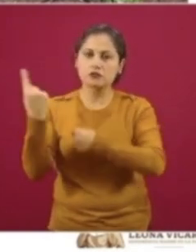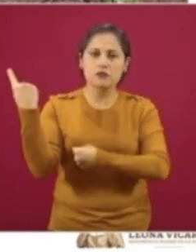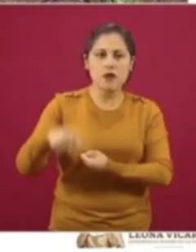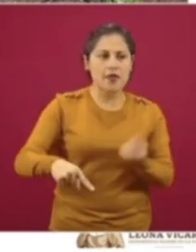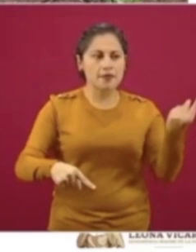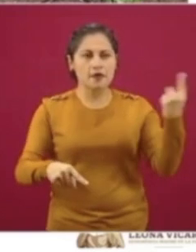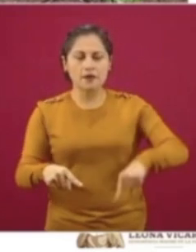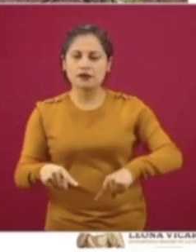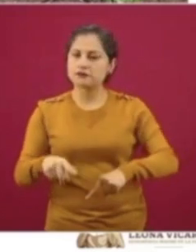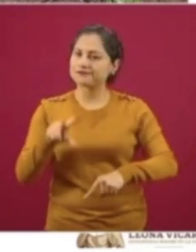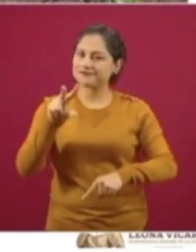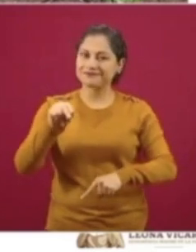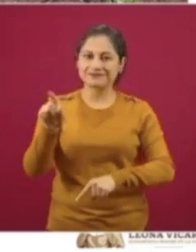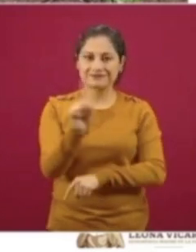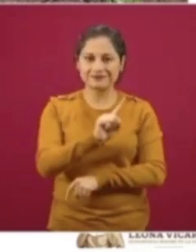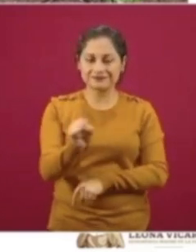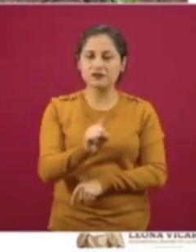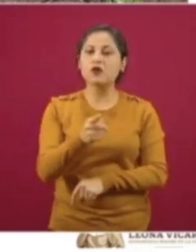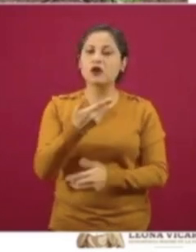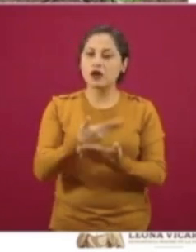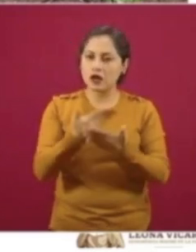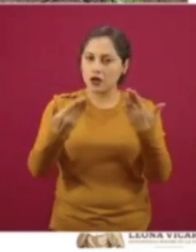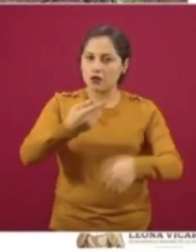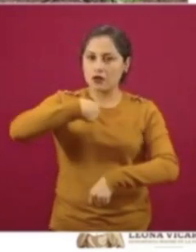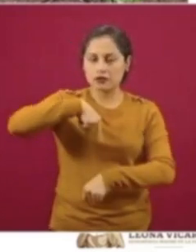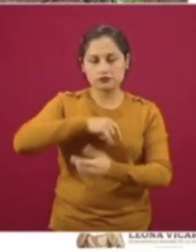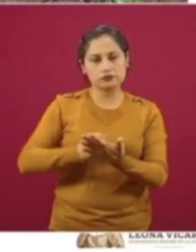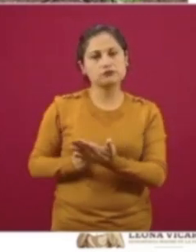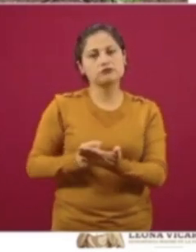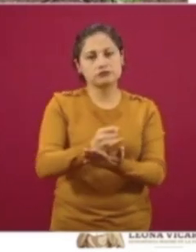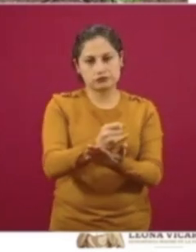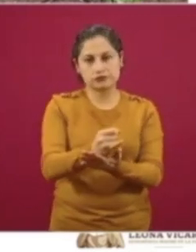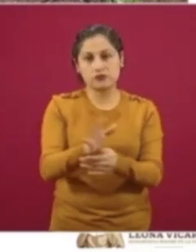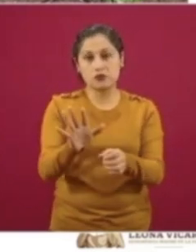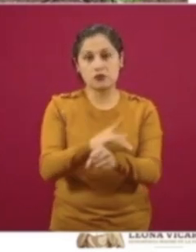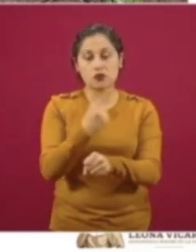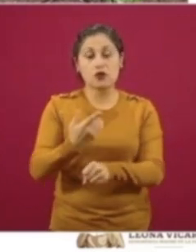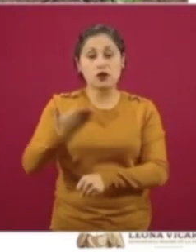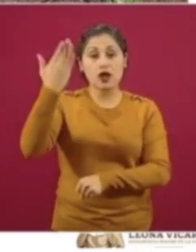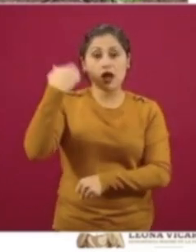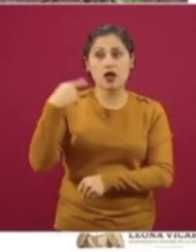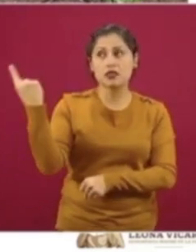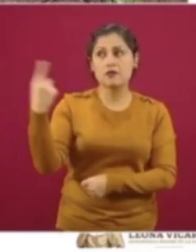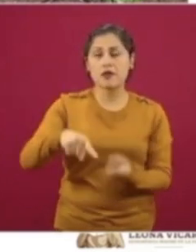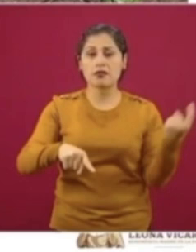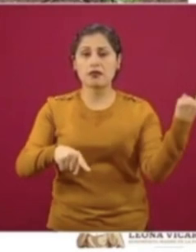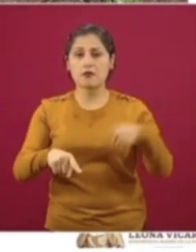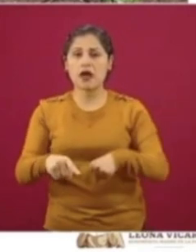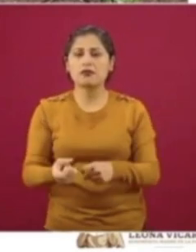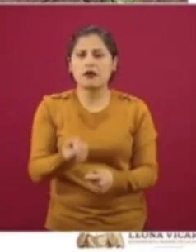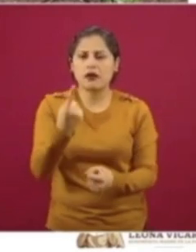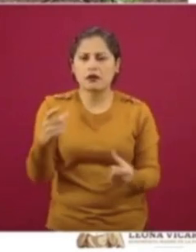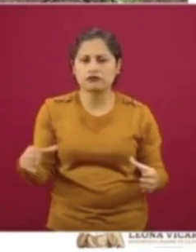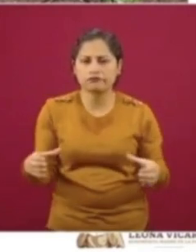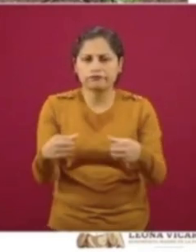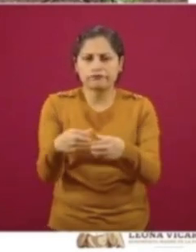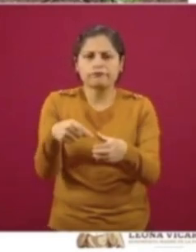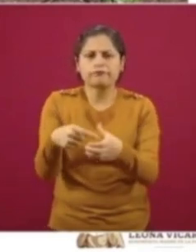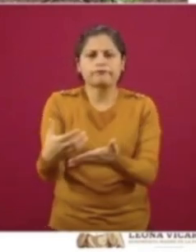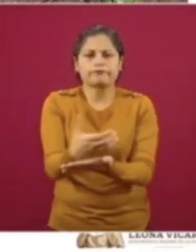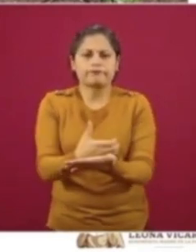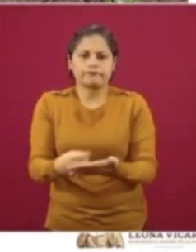hicieron en los gobiernos anteriores, para beneficio de unos cuantos y de las grandes corporaciones transnacionales.